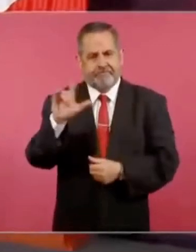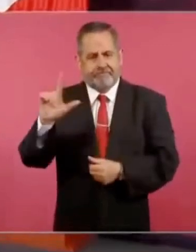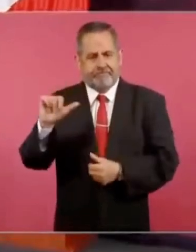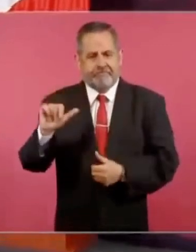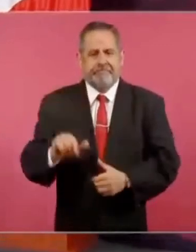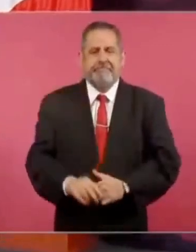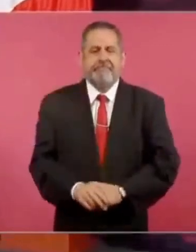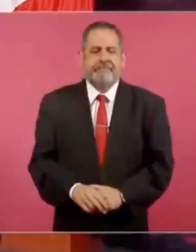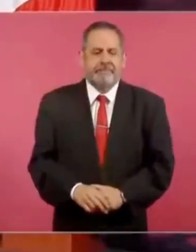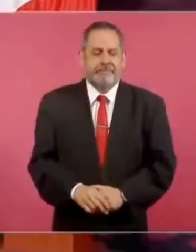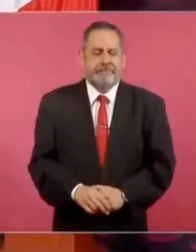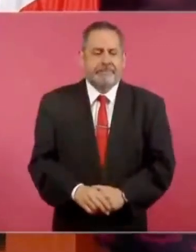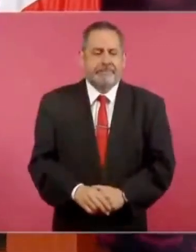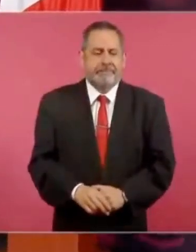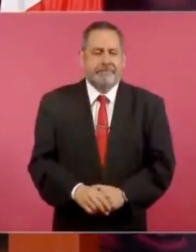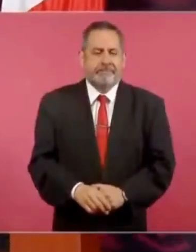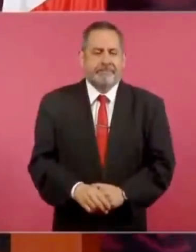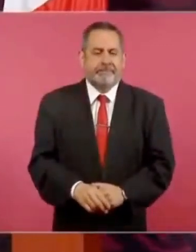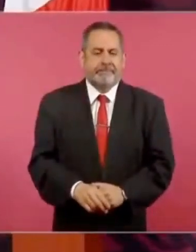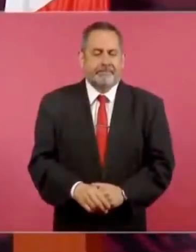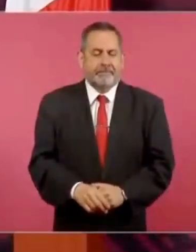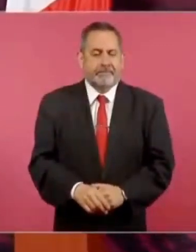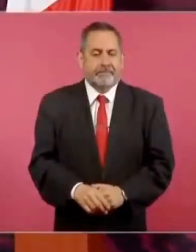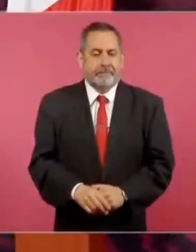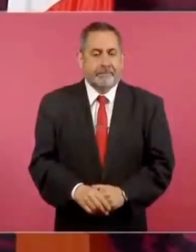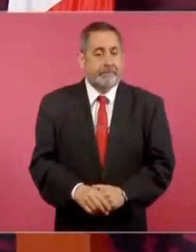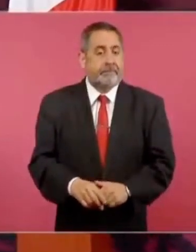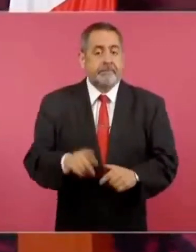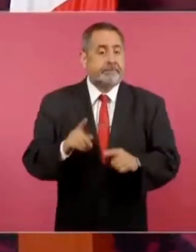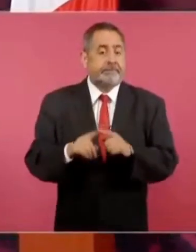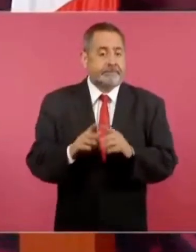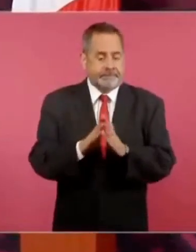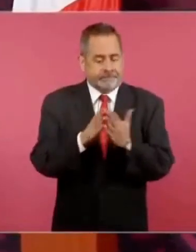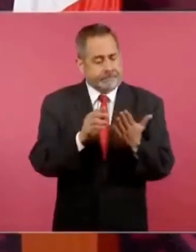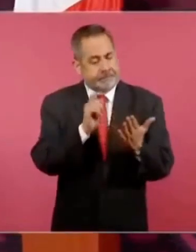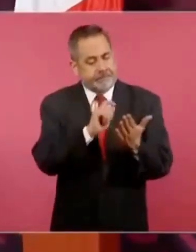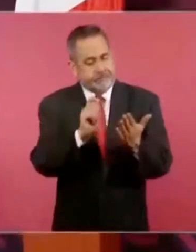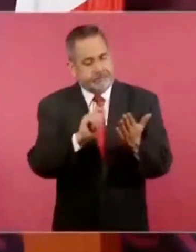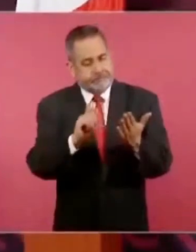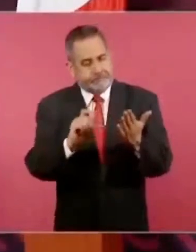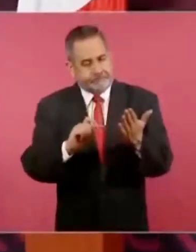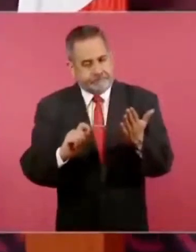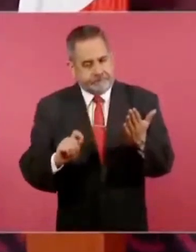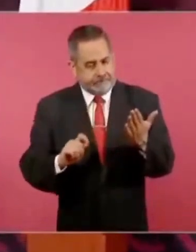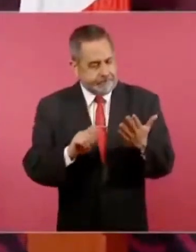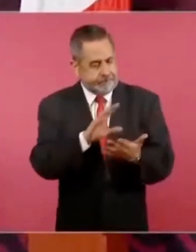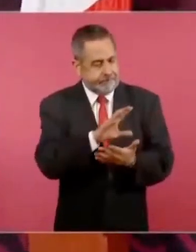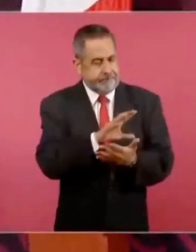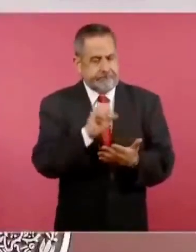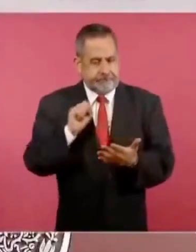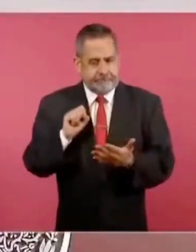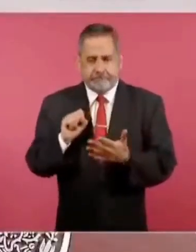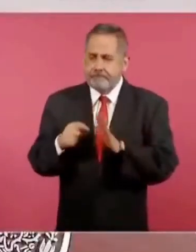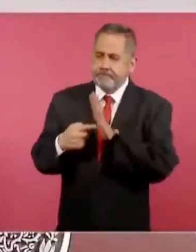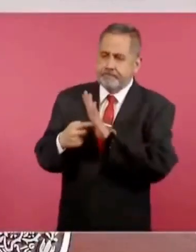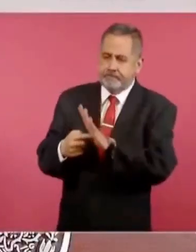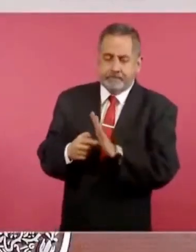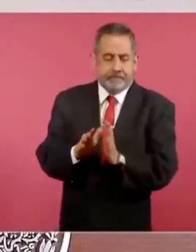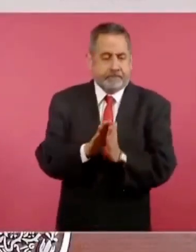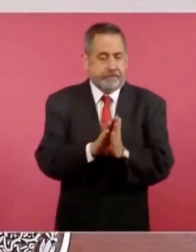Tiene que ver con lo escrito en el libro Gracias,